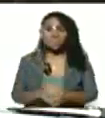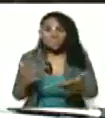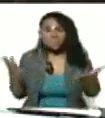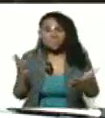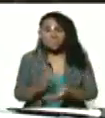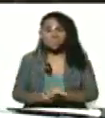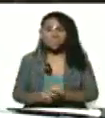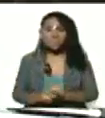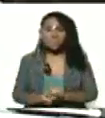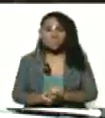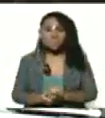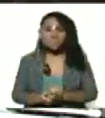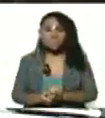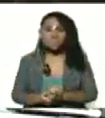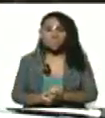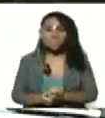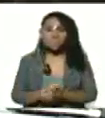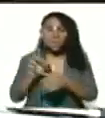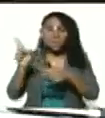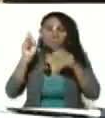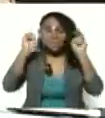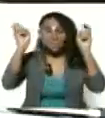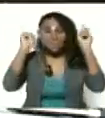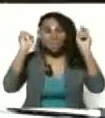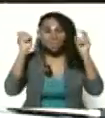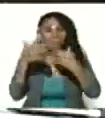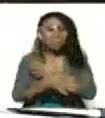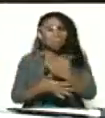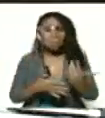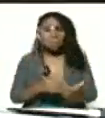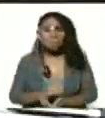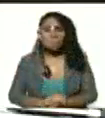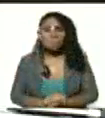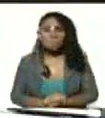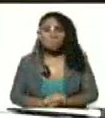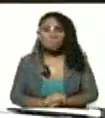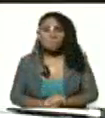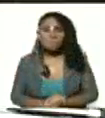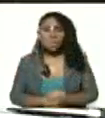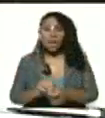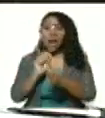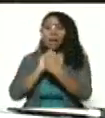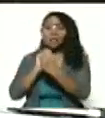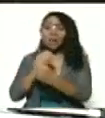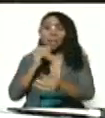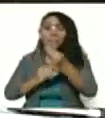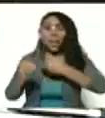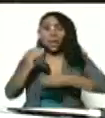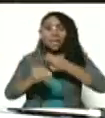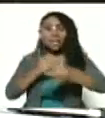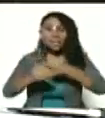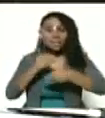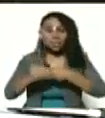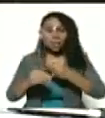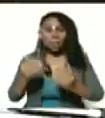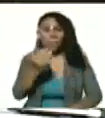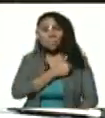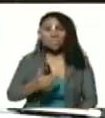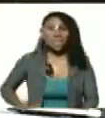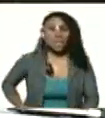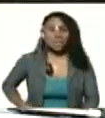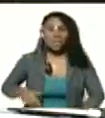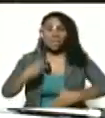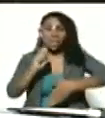¿Quién fue titular de la entrevista que me hizo la presidenta de